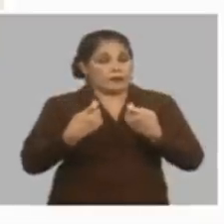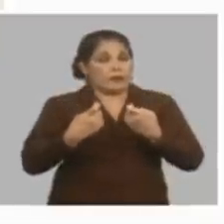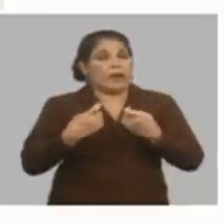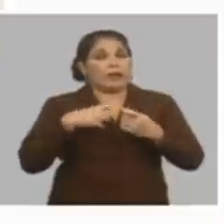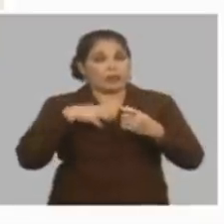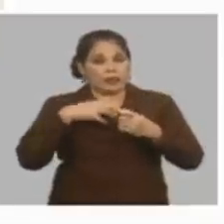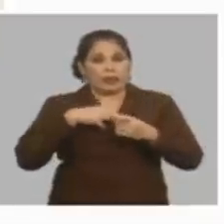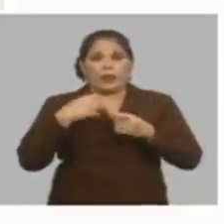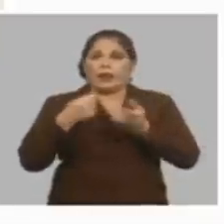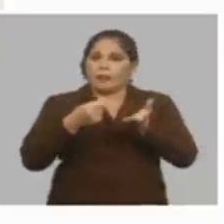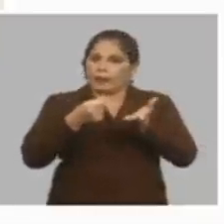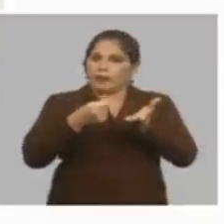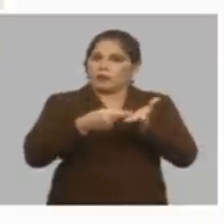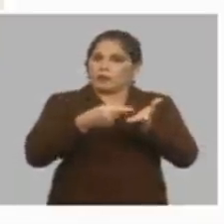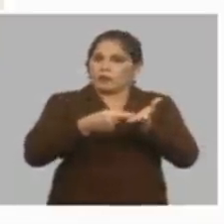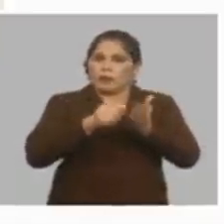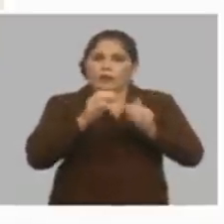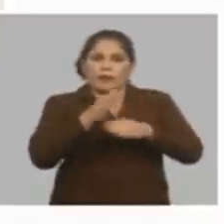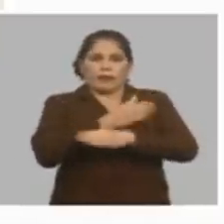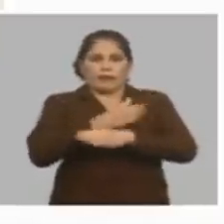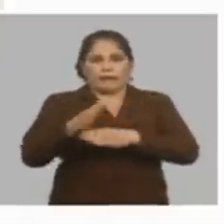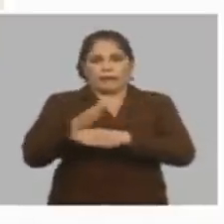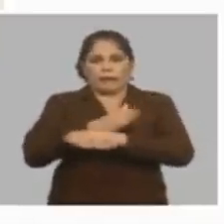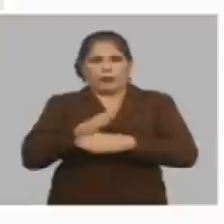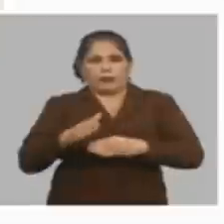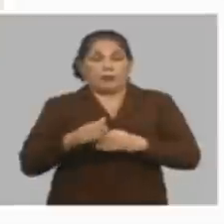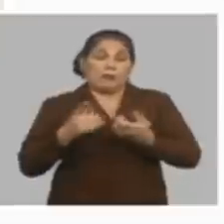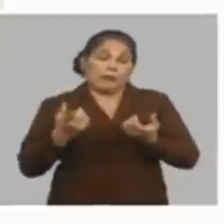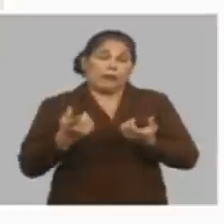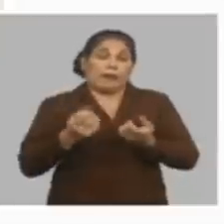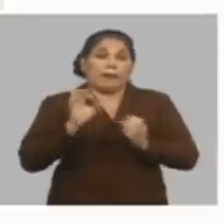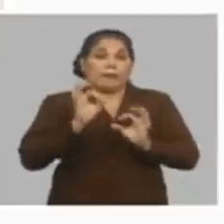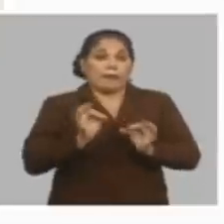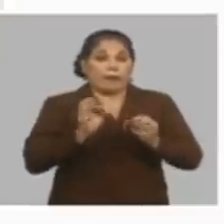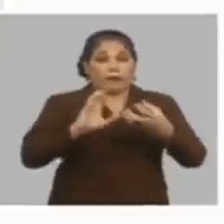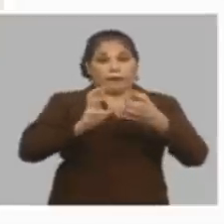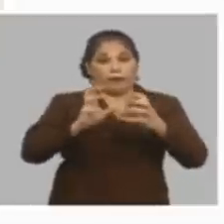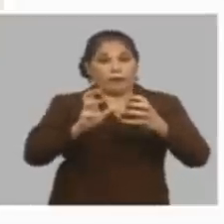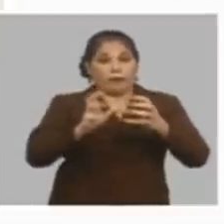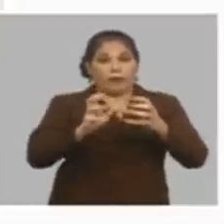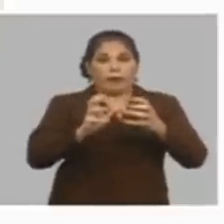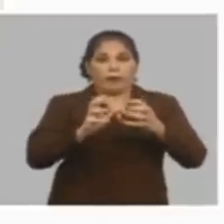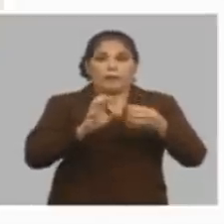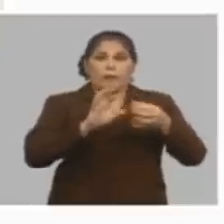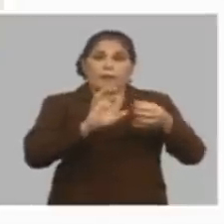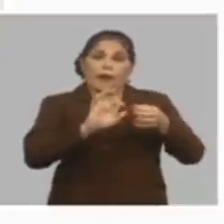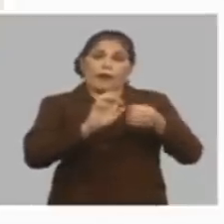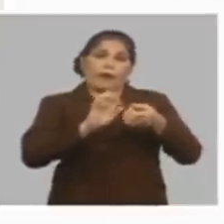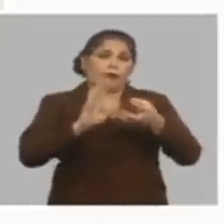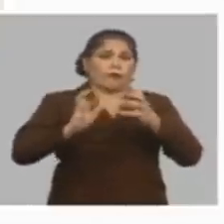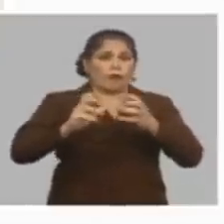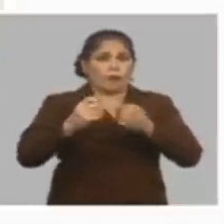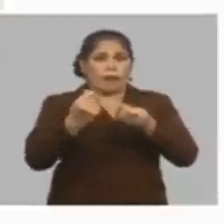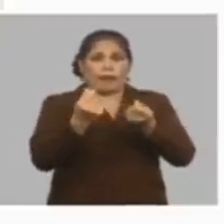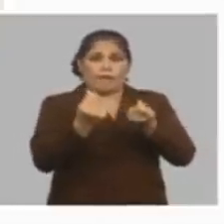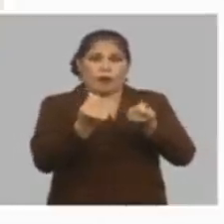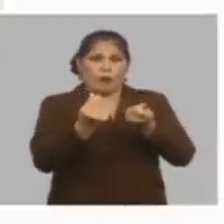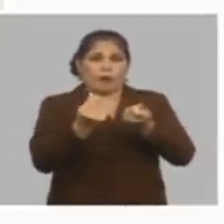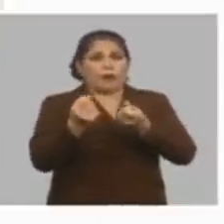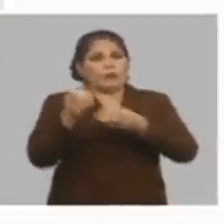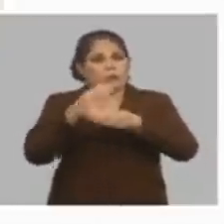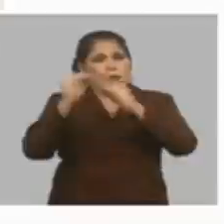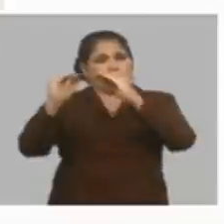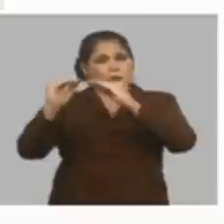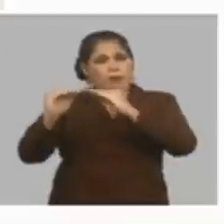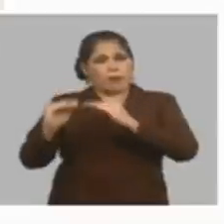tener los precios minoristas centralizados entonces para tener una cadena de valor por decirlo de alguna manera en